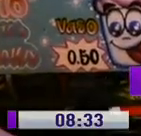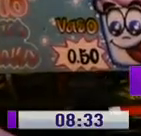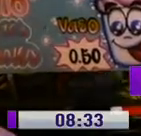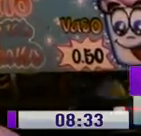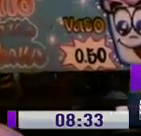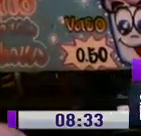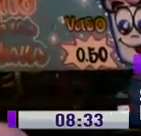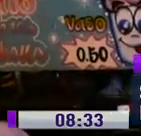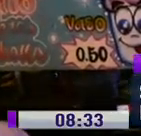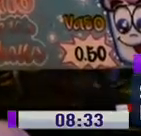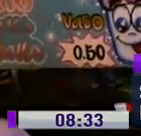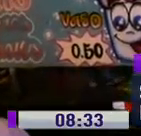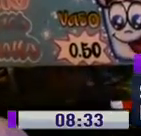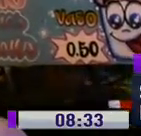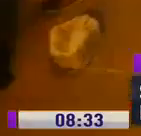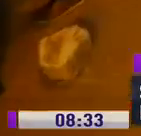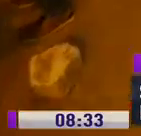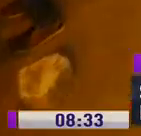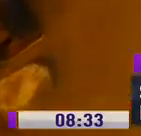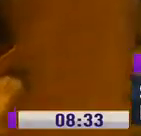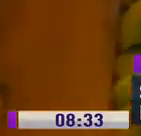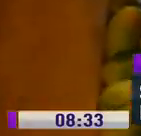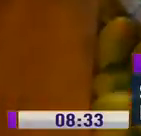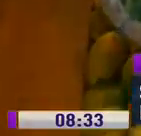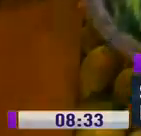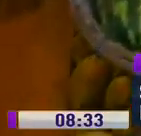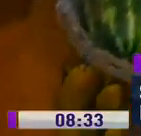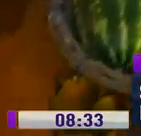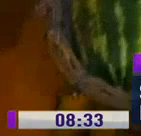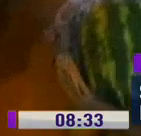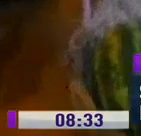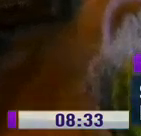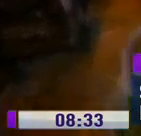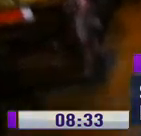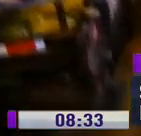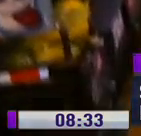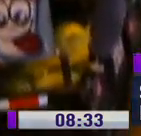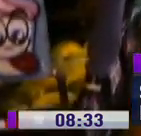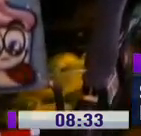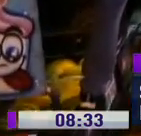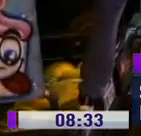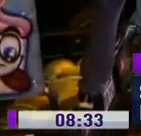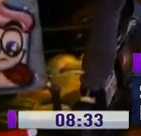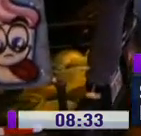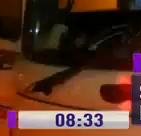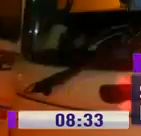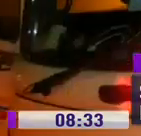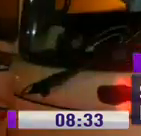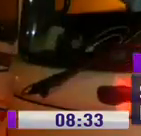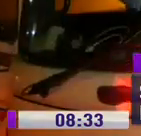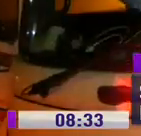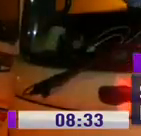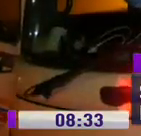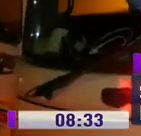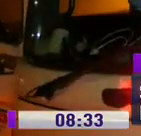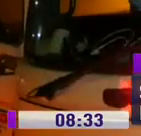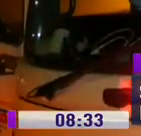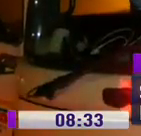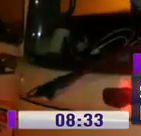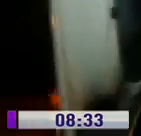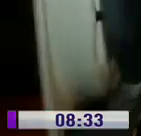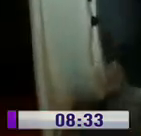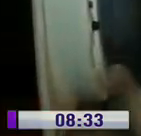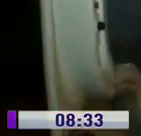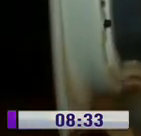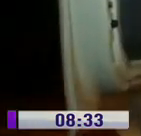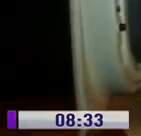Amazonía hasta la costa y viceversa, para así garantizar el abastecimiento en tiendas, mercados y supermercados. Ha habido inclusive convoys de